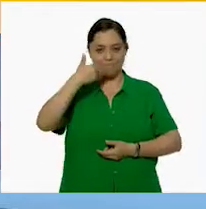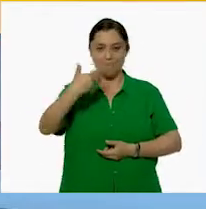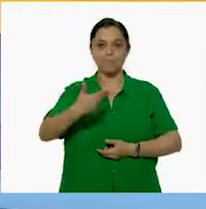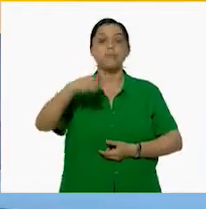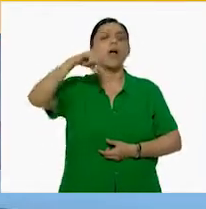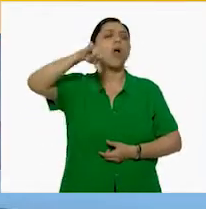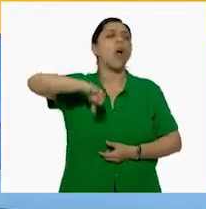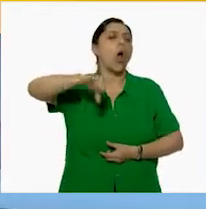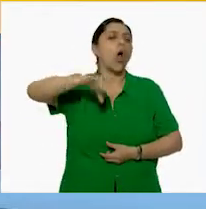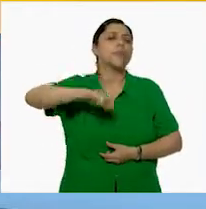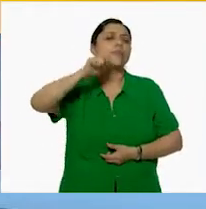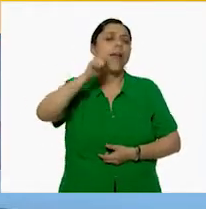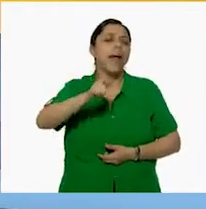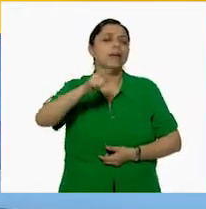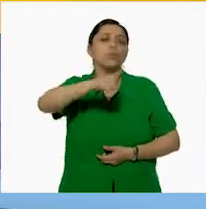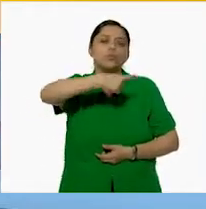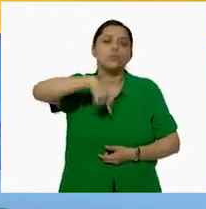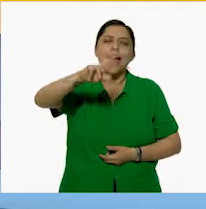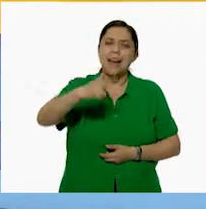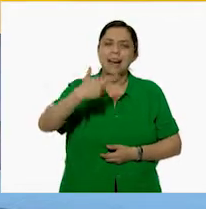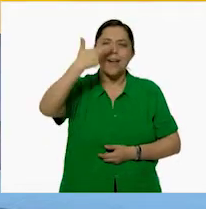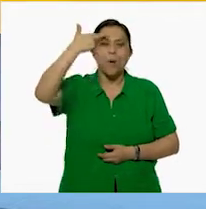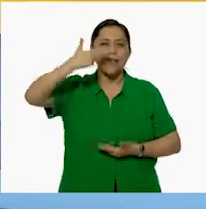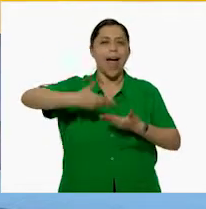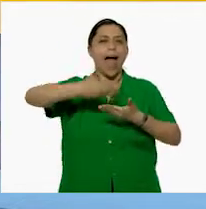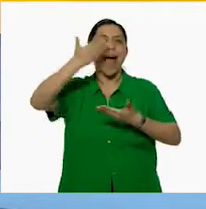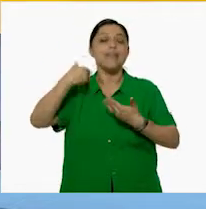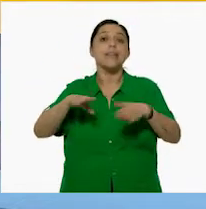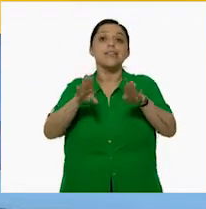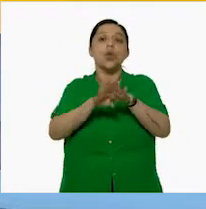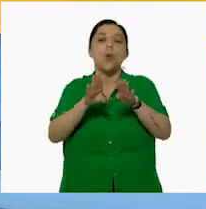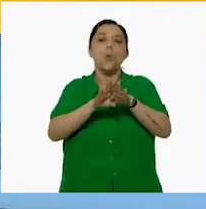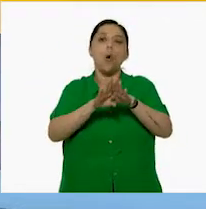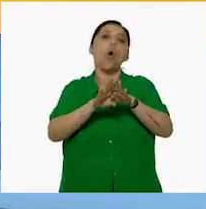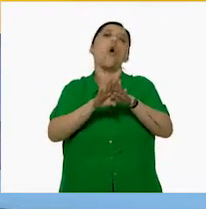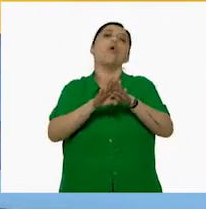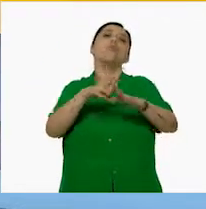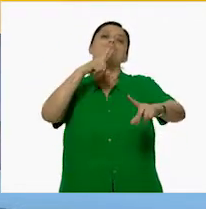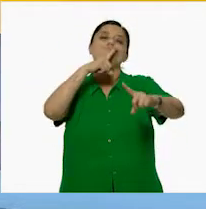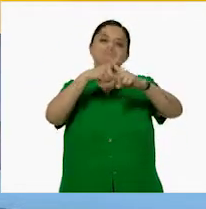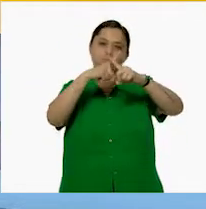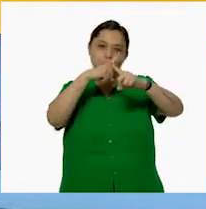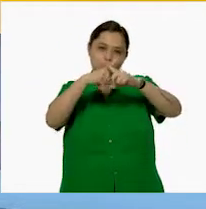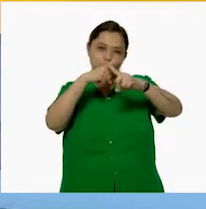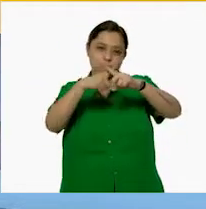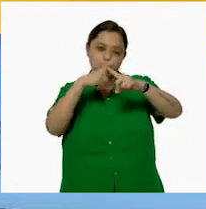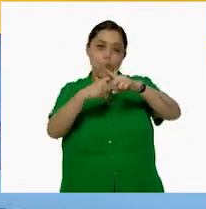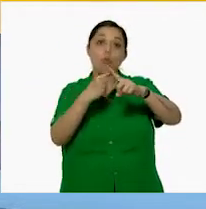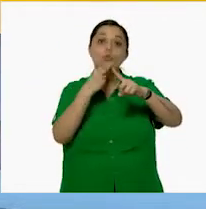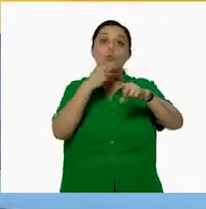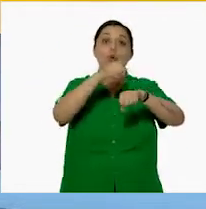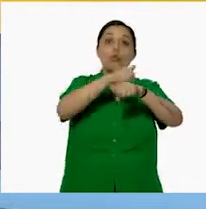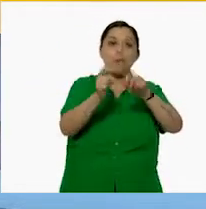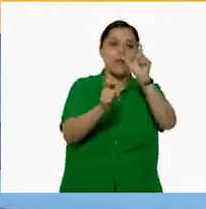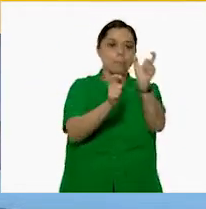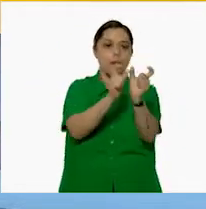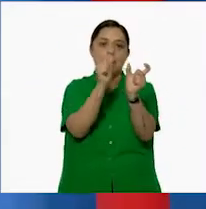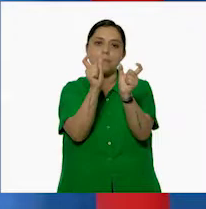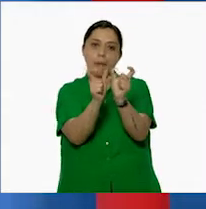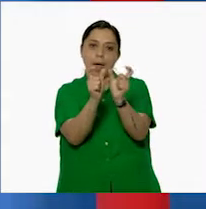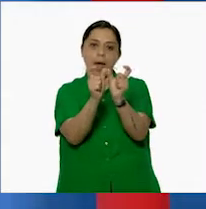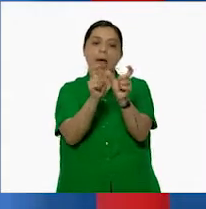día de hoy vamos a recordar algunas estrategias para multiplicar cantidades de dos cifras mediante la descomposición de los números.